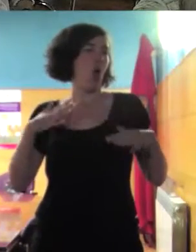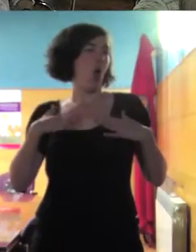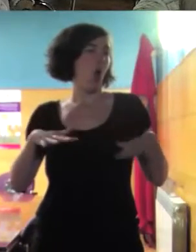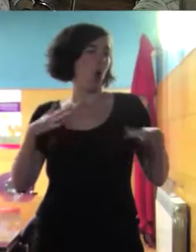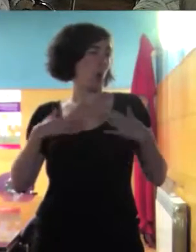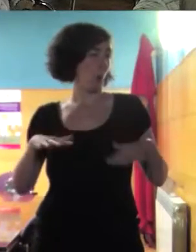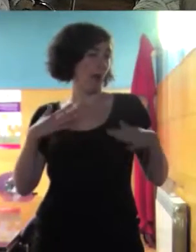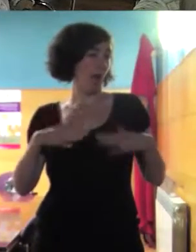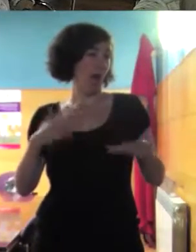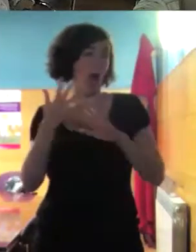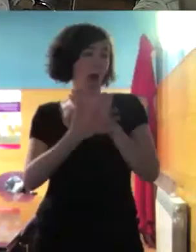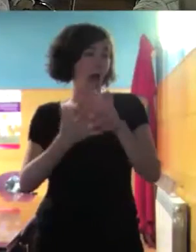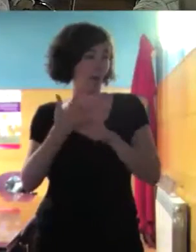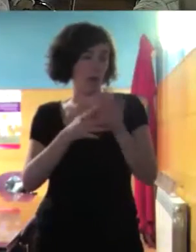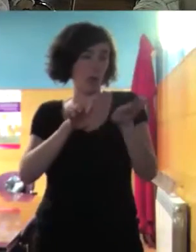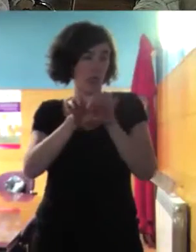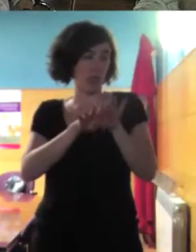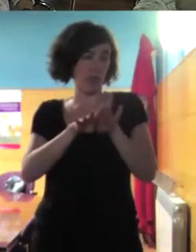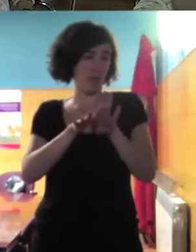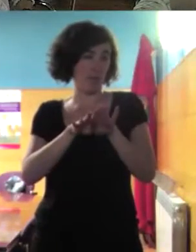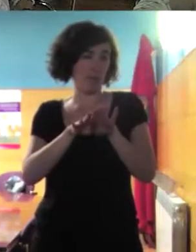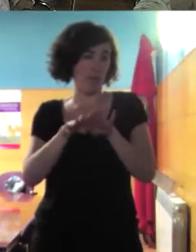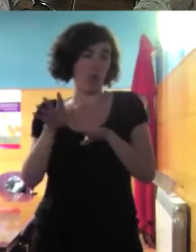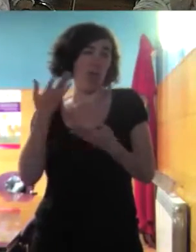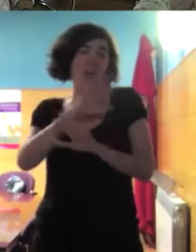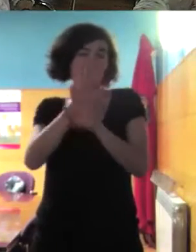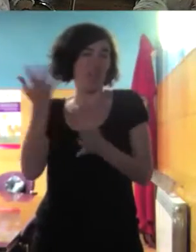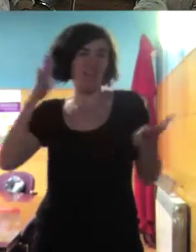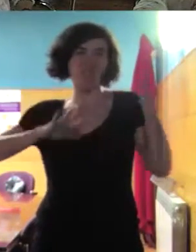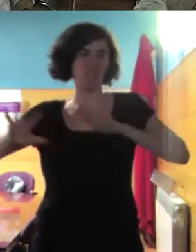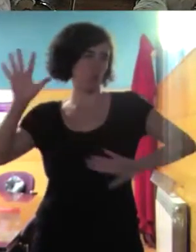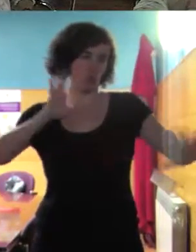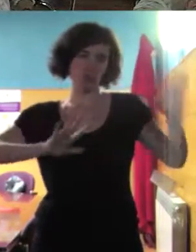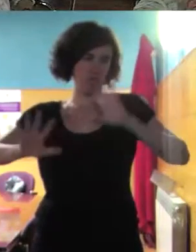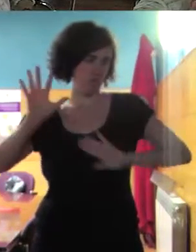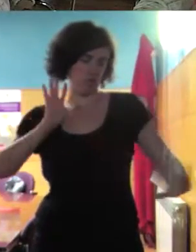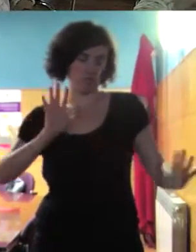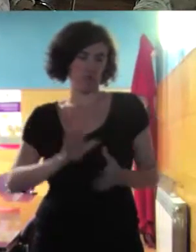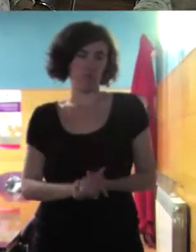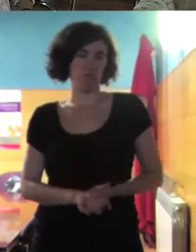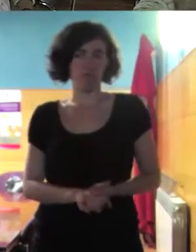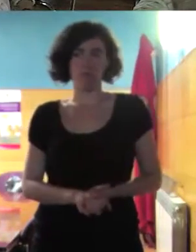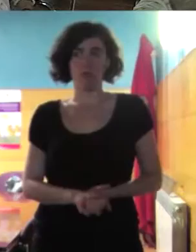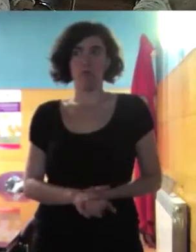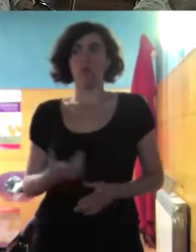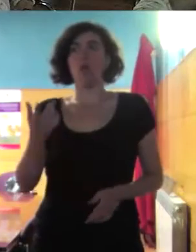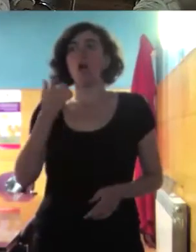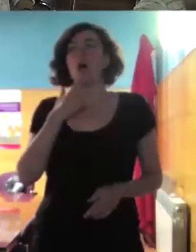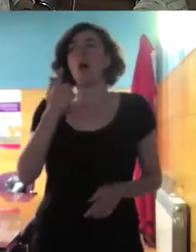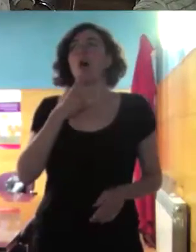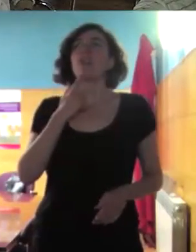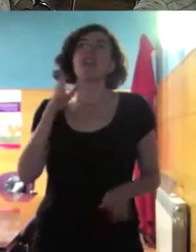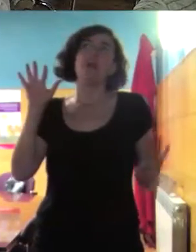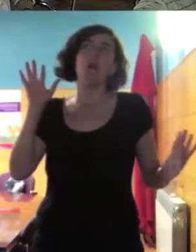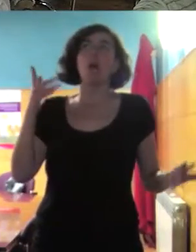creencias ¿y con qué lo unió? ¿con qué lo unió? ¿con qué comentaba? pues con que ya vienen a quitar el trabajo